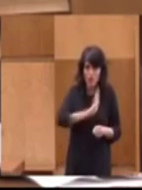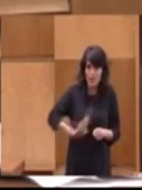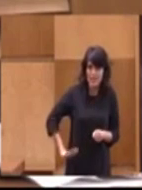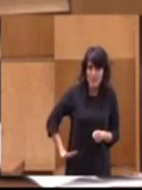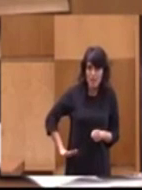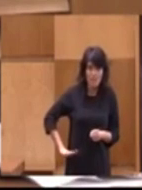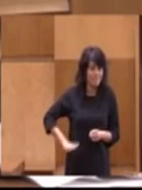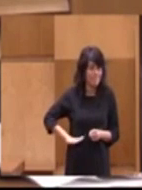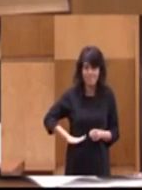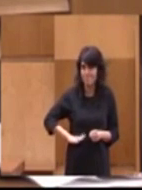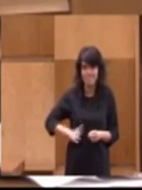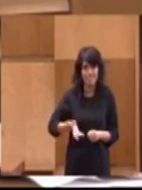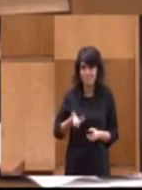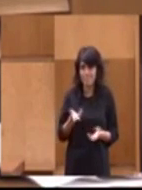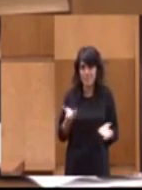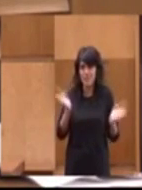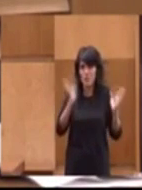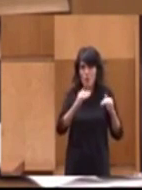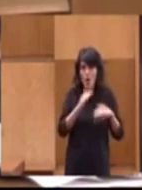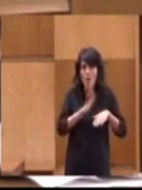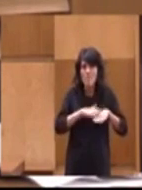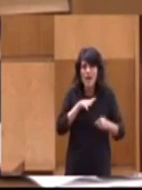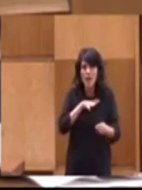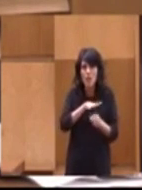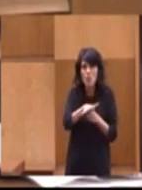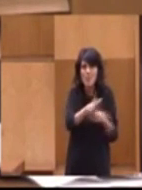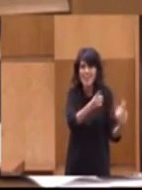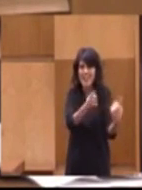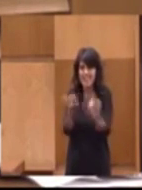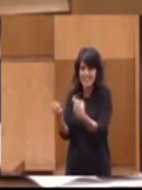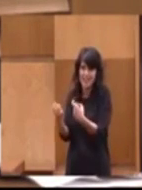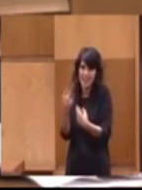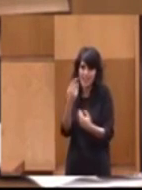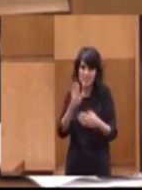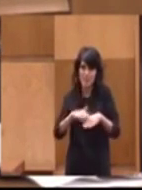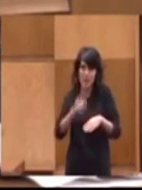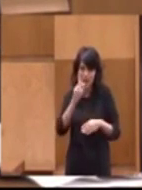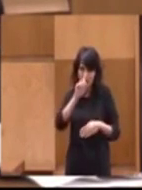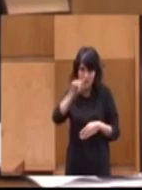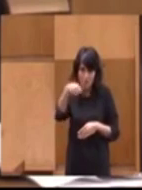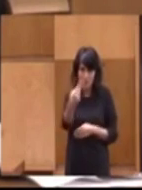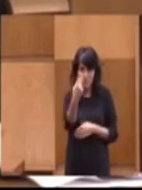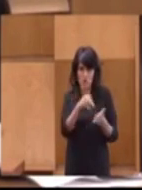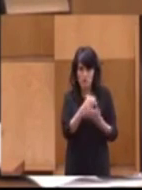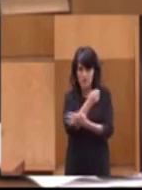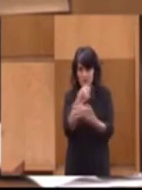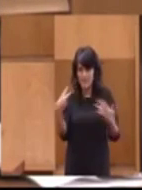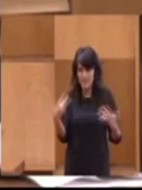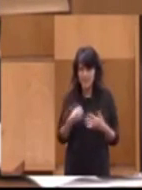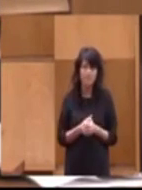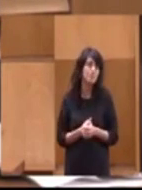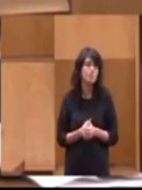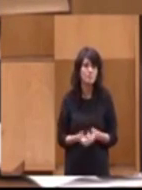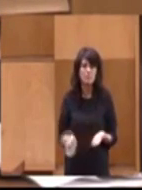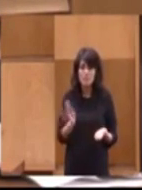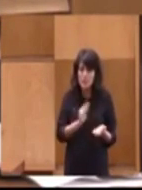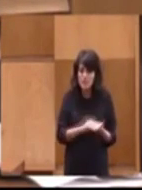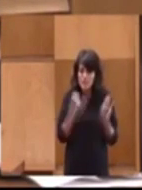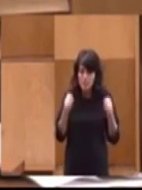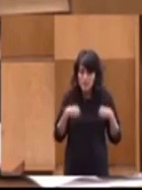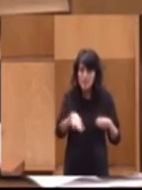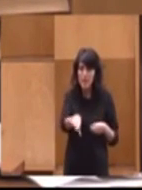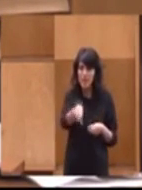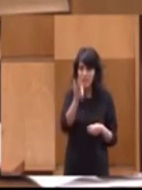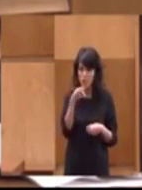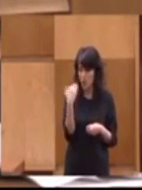va a llegar ya siquiera, siquiera para cubrir las necesidades del 2017. Pero además de esta decisión que ha